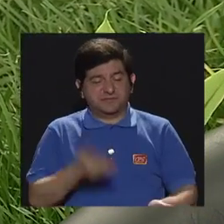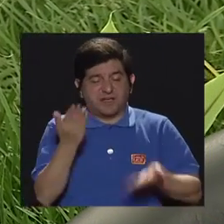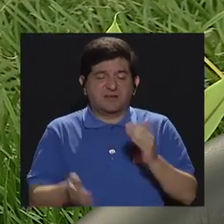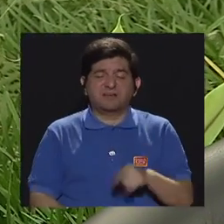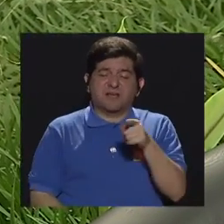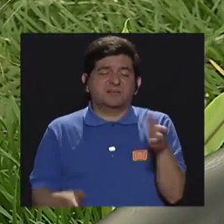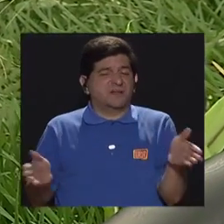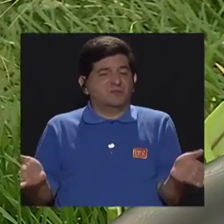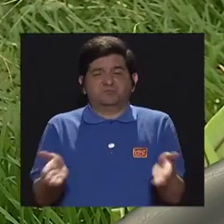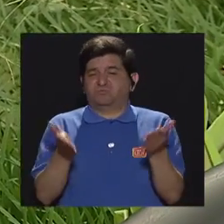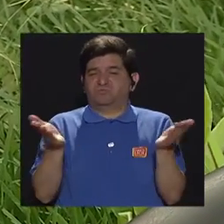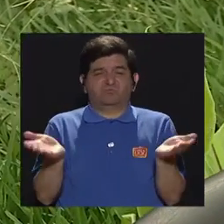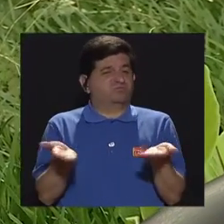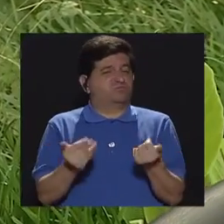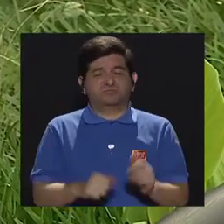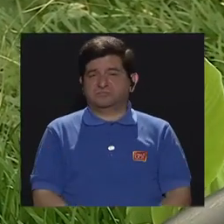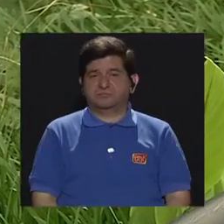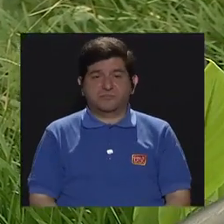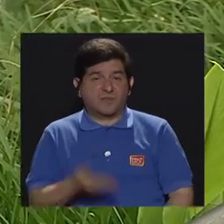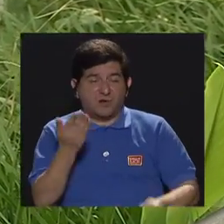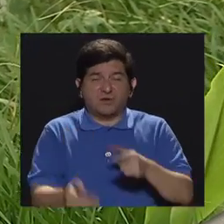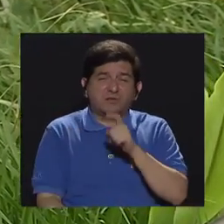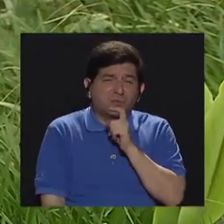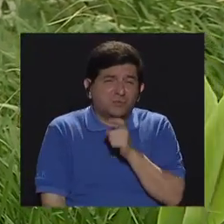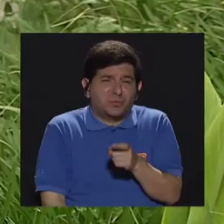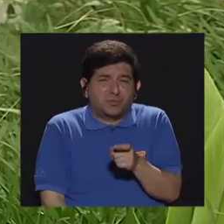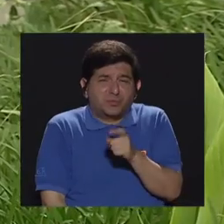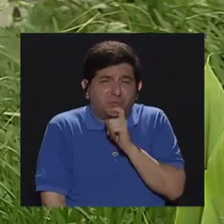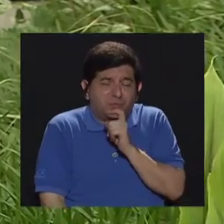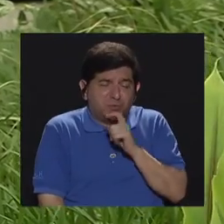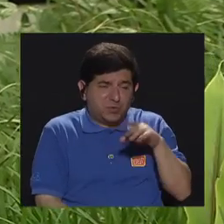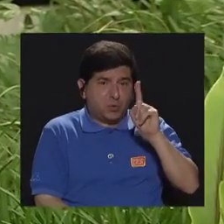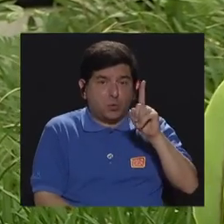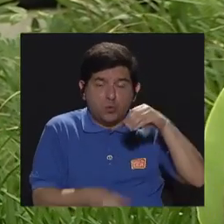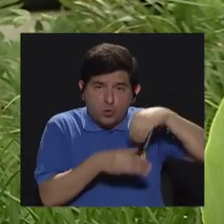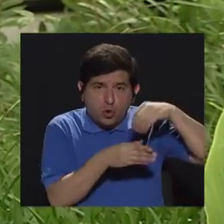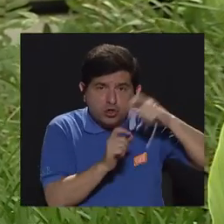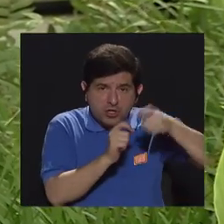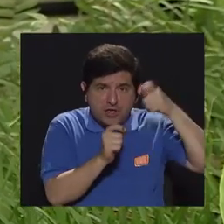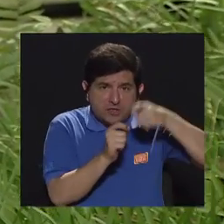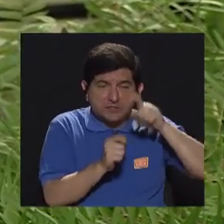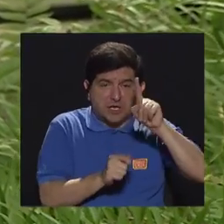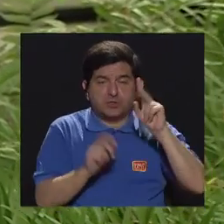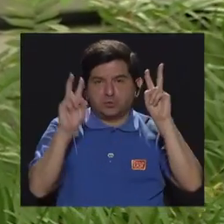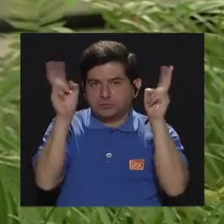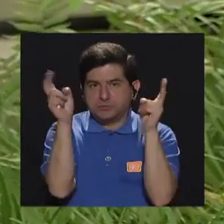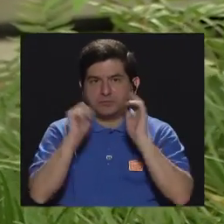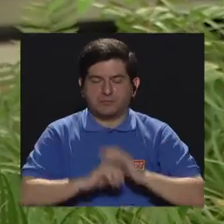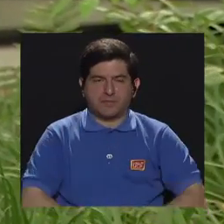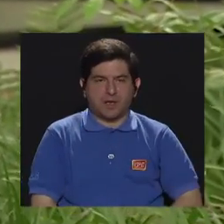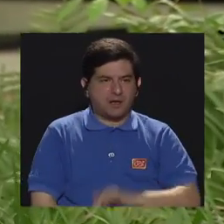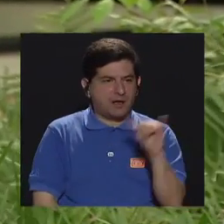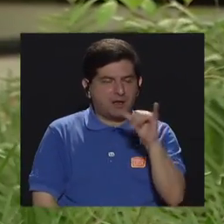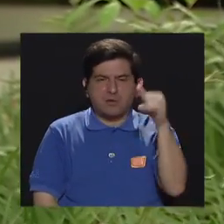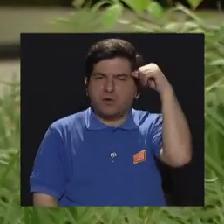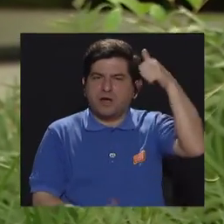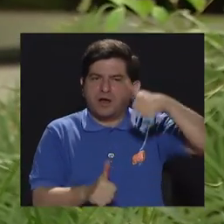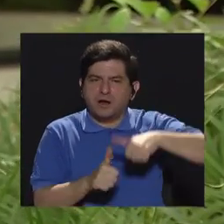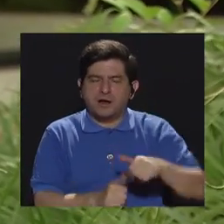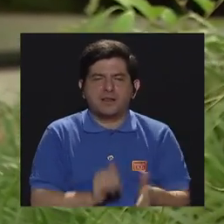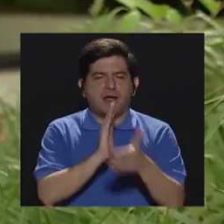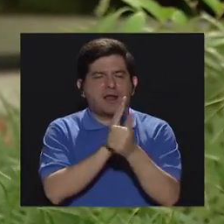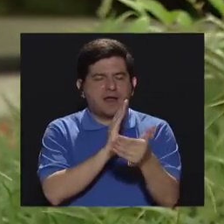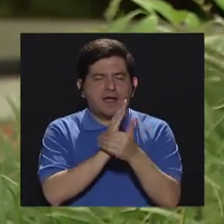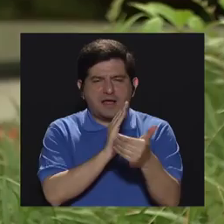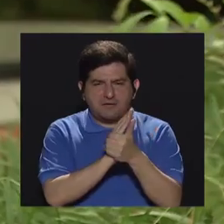desmotivación, puede ser que le esté costando algún contenido de alguna materia. También hay que tomar en cuenta aquí las